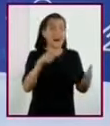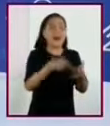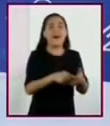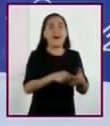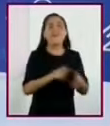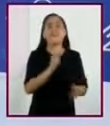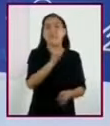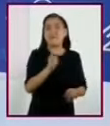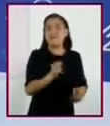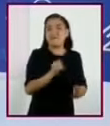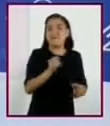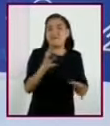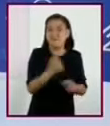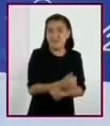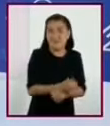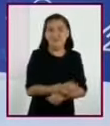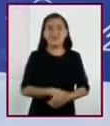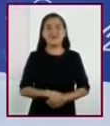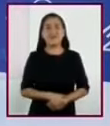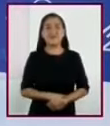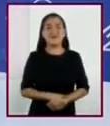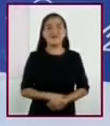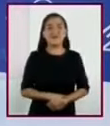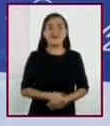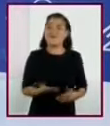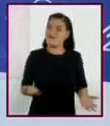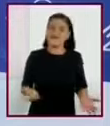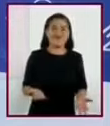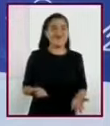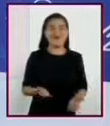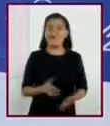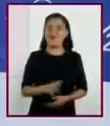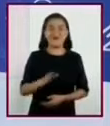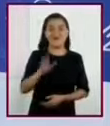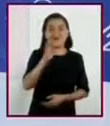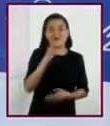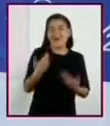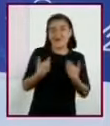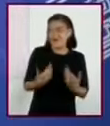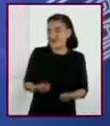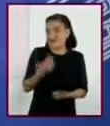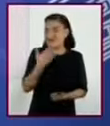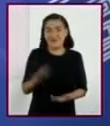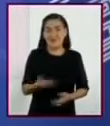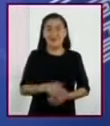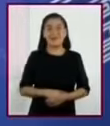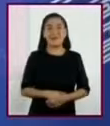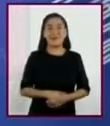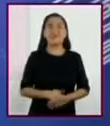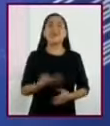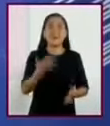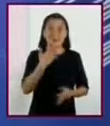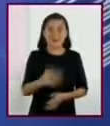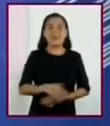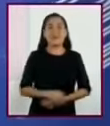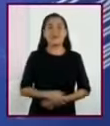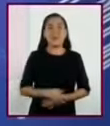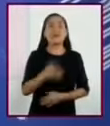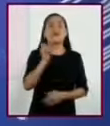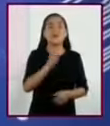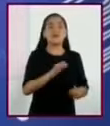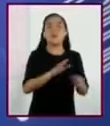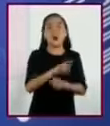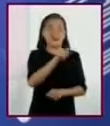significado? Eh, pues no, no lo entiendo muy bien, maestra. Está bien, pero por la